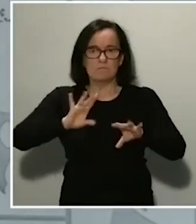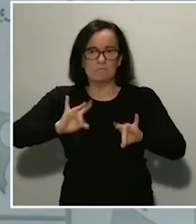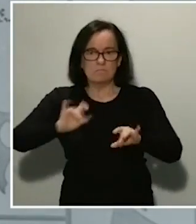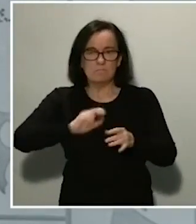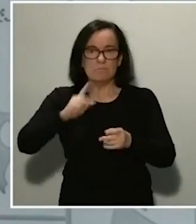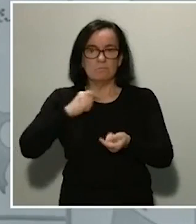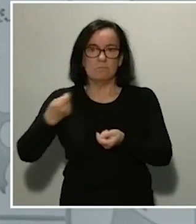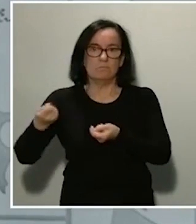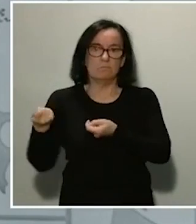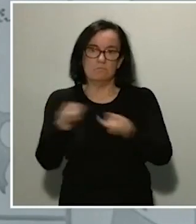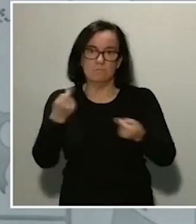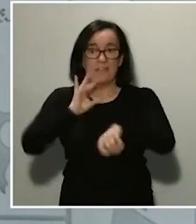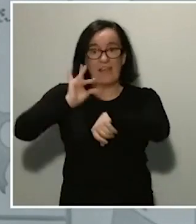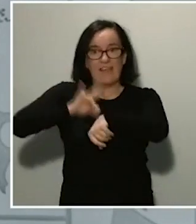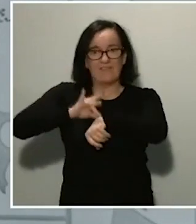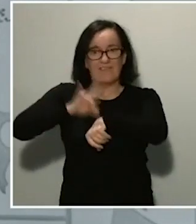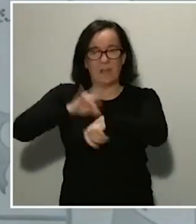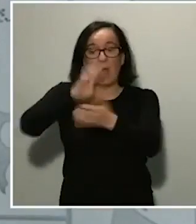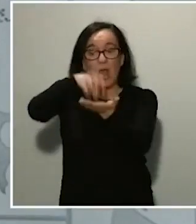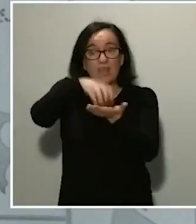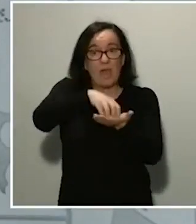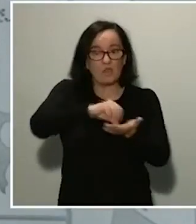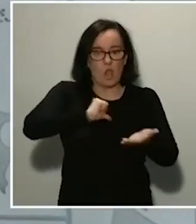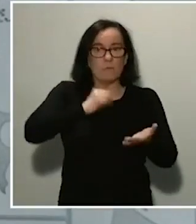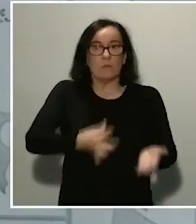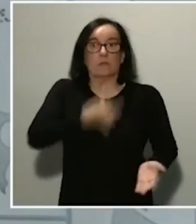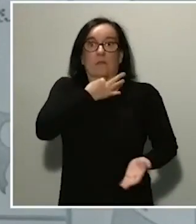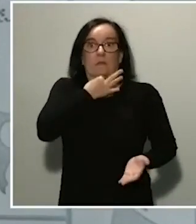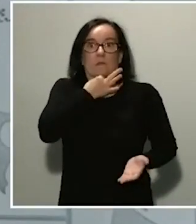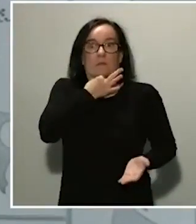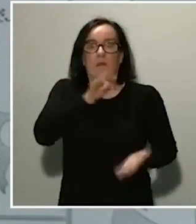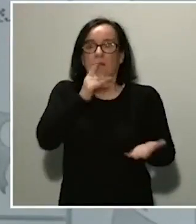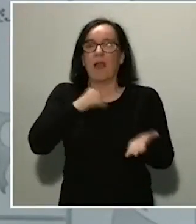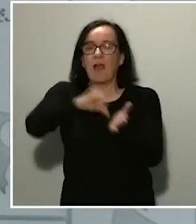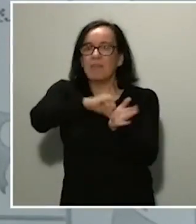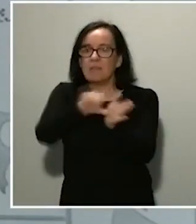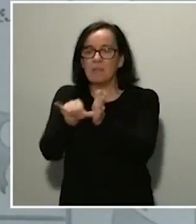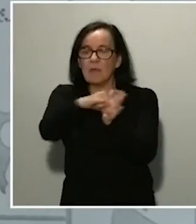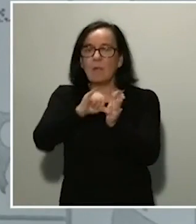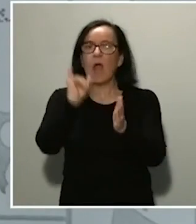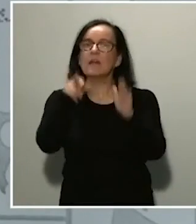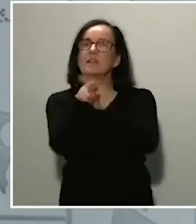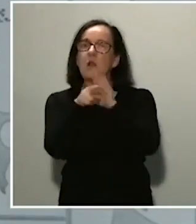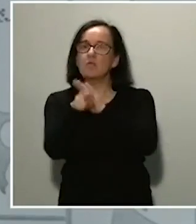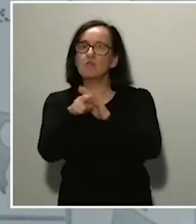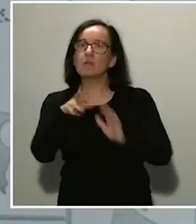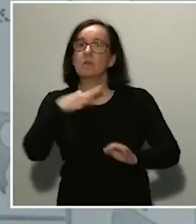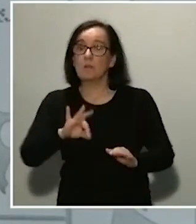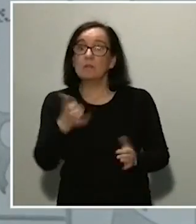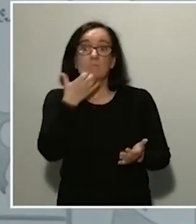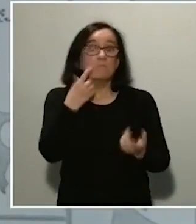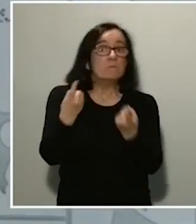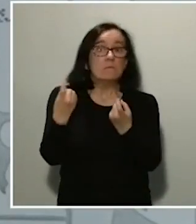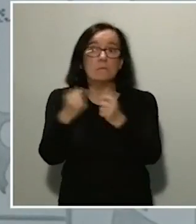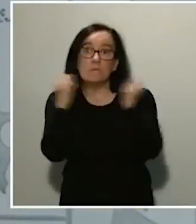de enfermos de centros hospitalarios saturados a centros próximos con recursos sanitarios disponibles, si así fuera